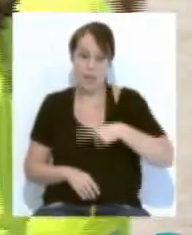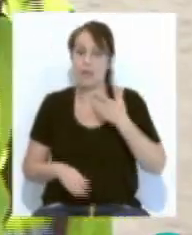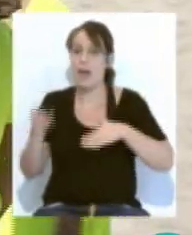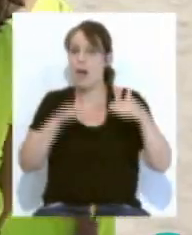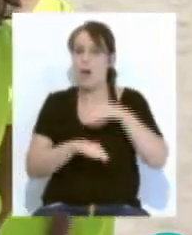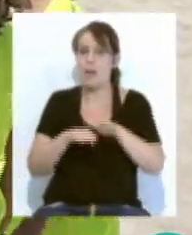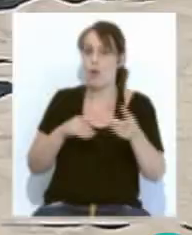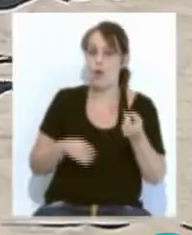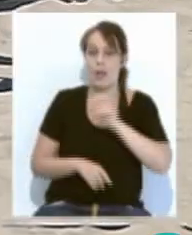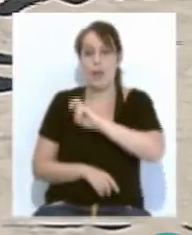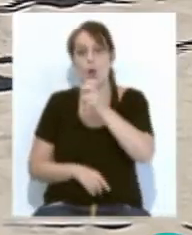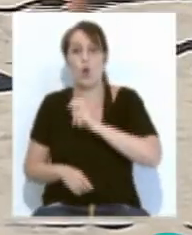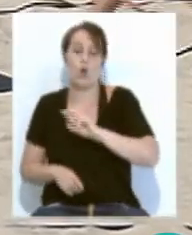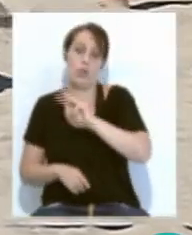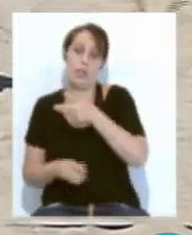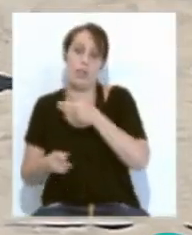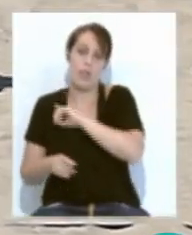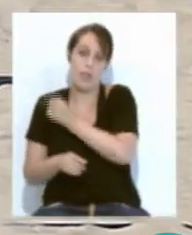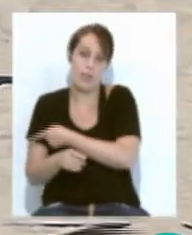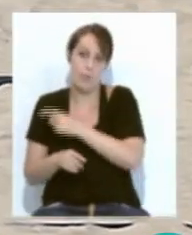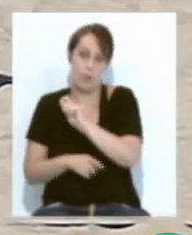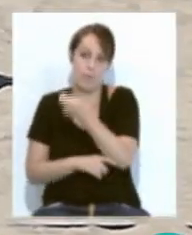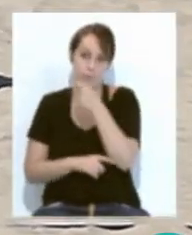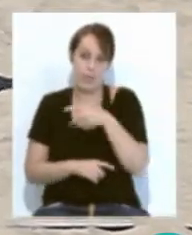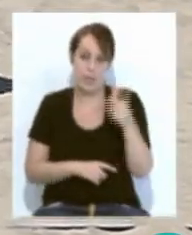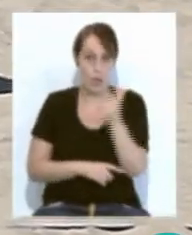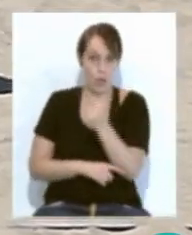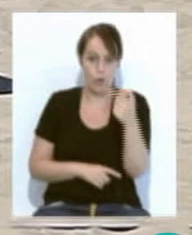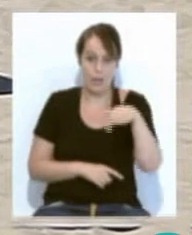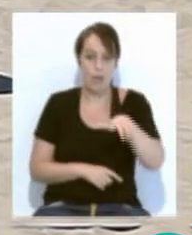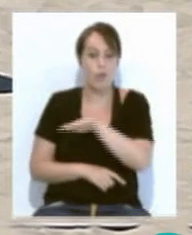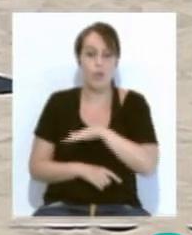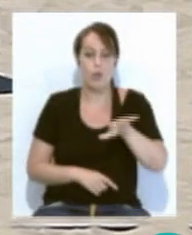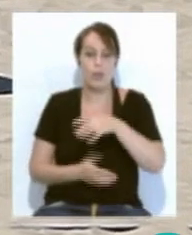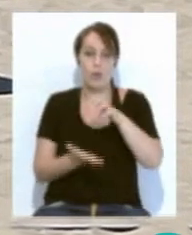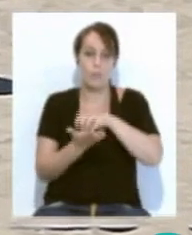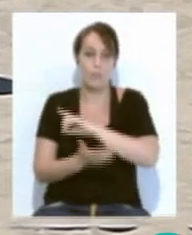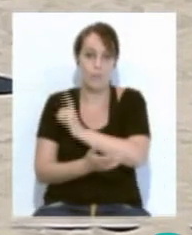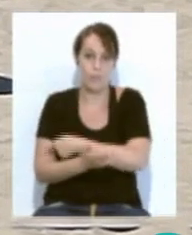y la triatleta Eva Rodríguez y será en el complejo deportivo Ciudad de Cádiz.